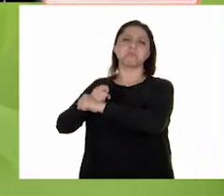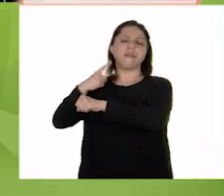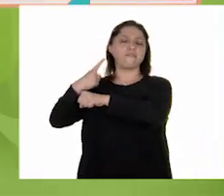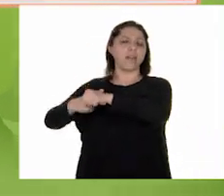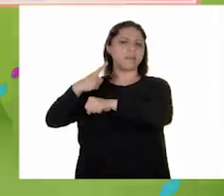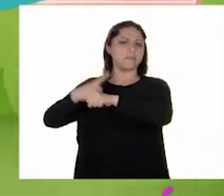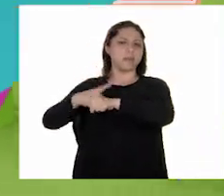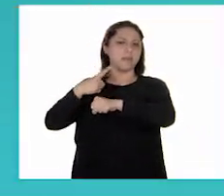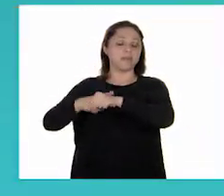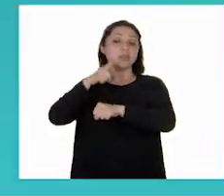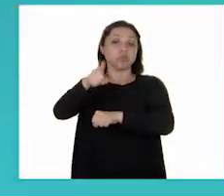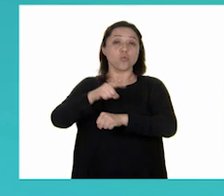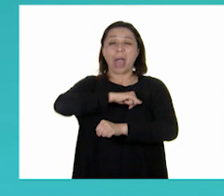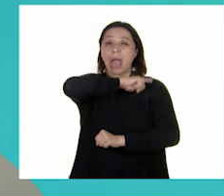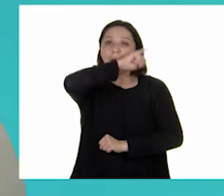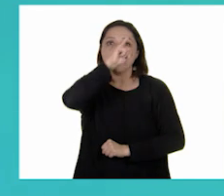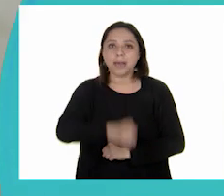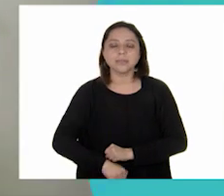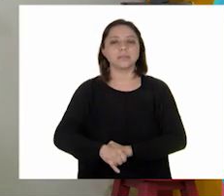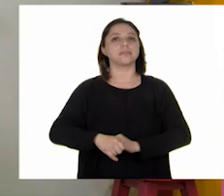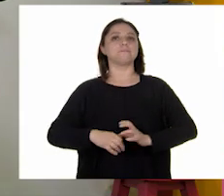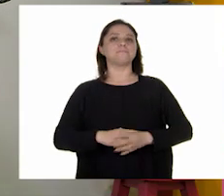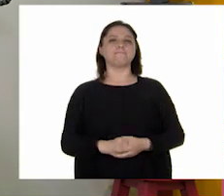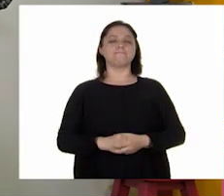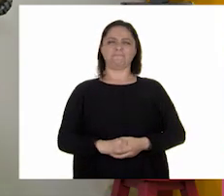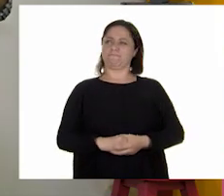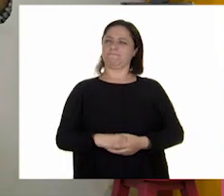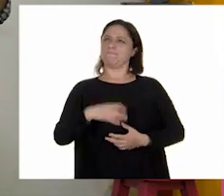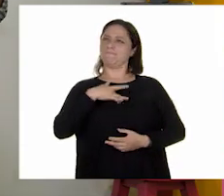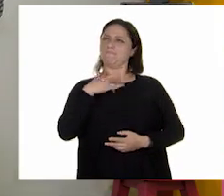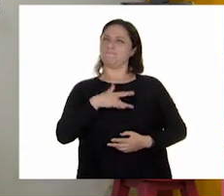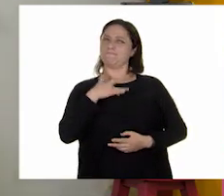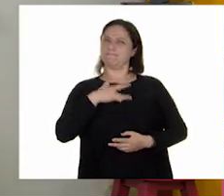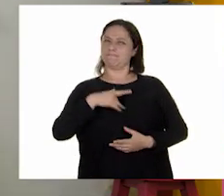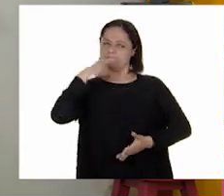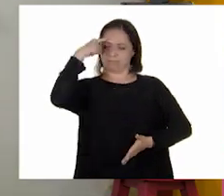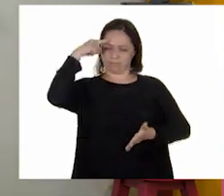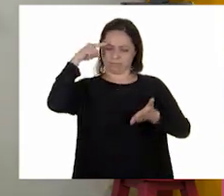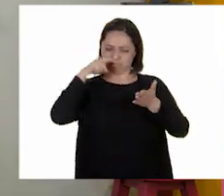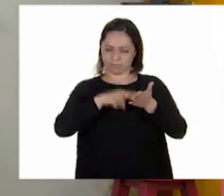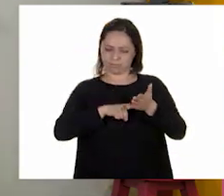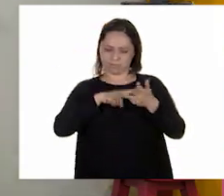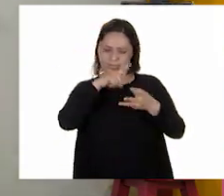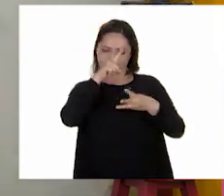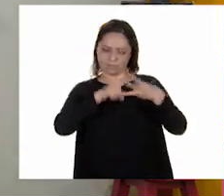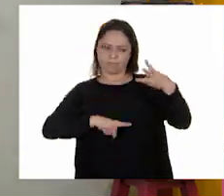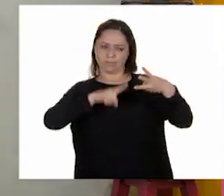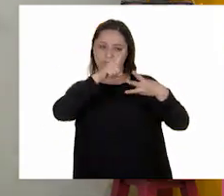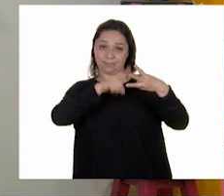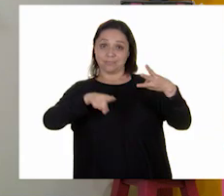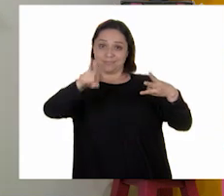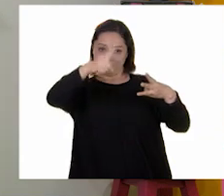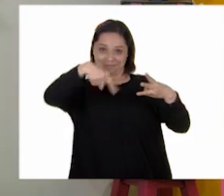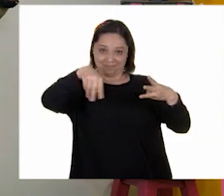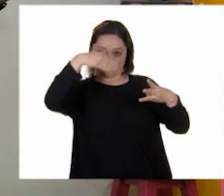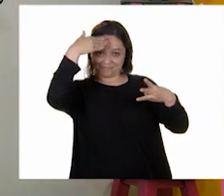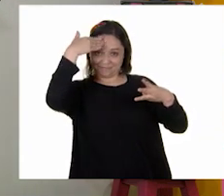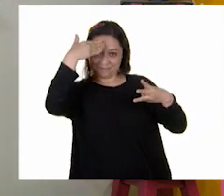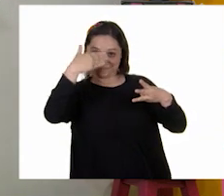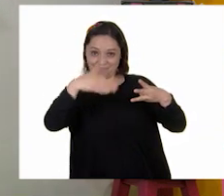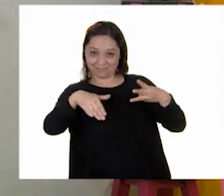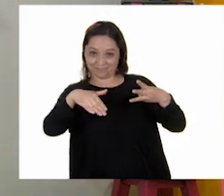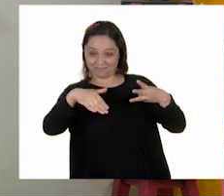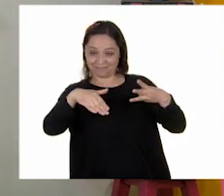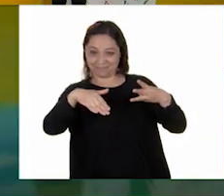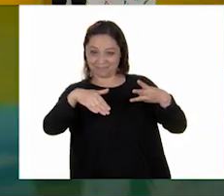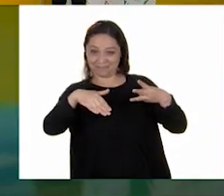que nunca te enfermes. Mmm. Creo que las niñas y los niños ya tienen la respuesta, ¿verdad? Sin